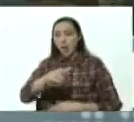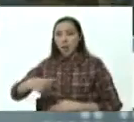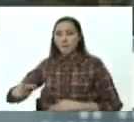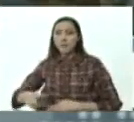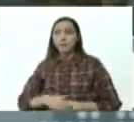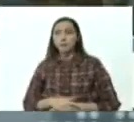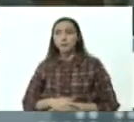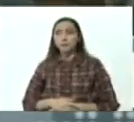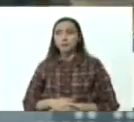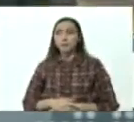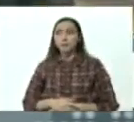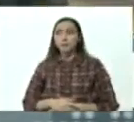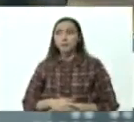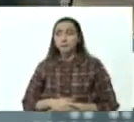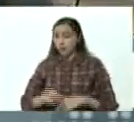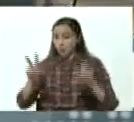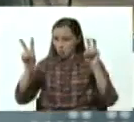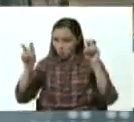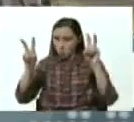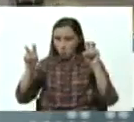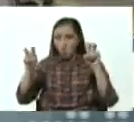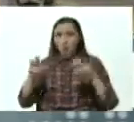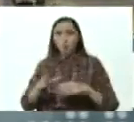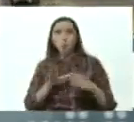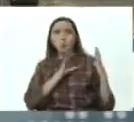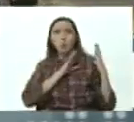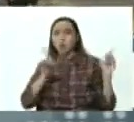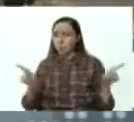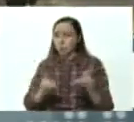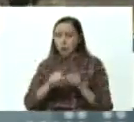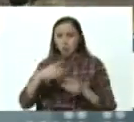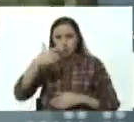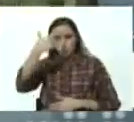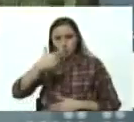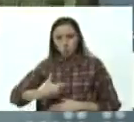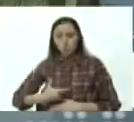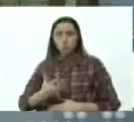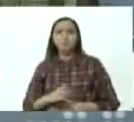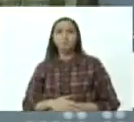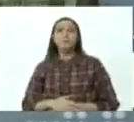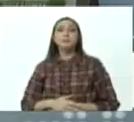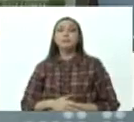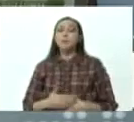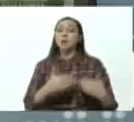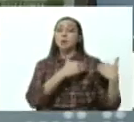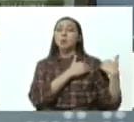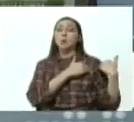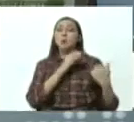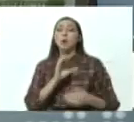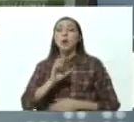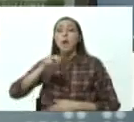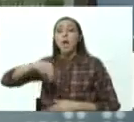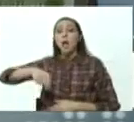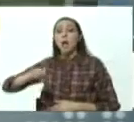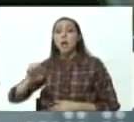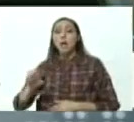Nuestro compañero es nuevo, como yo en estas faenas, en estas responsabilidades del Consejo, estamos